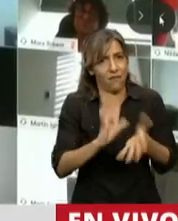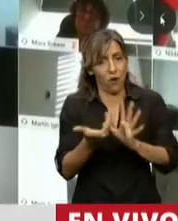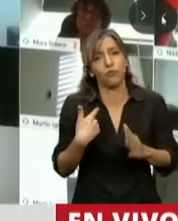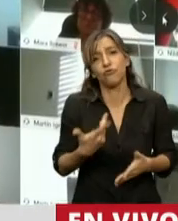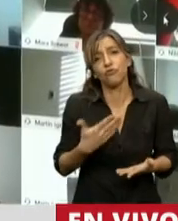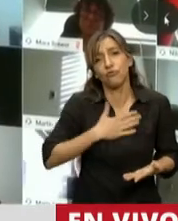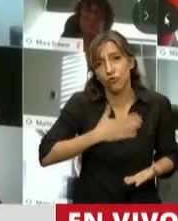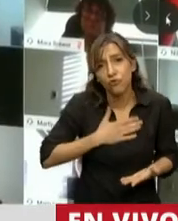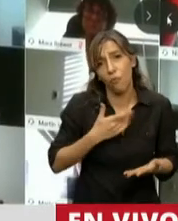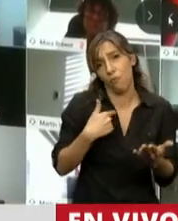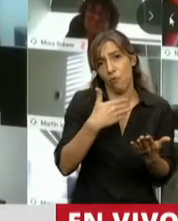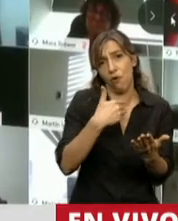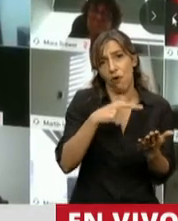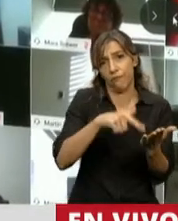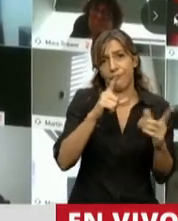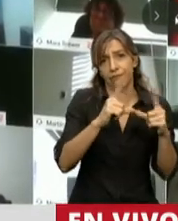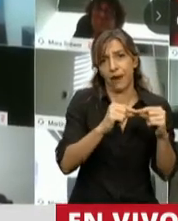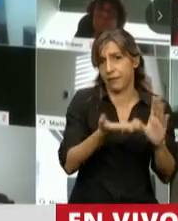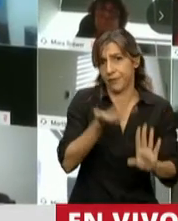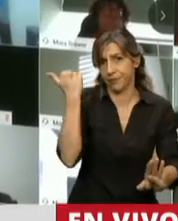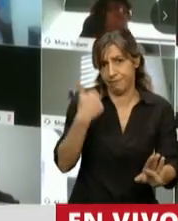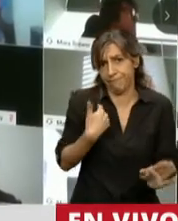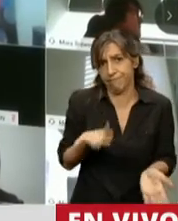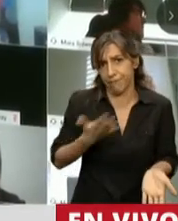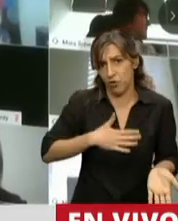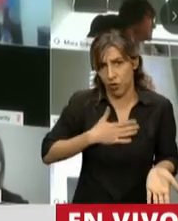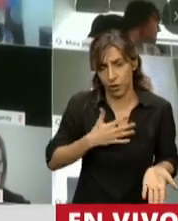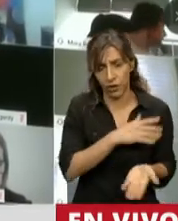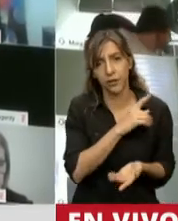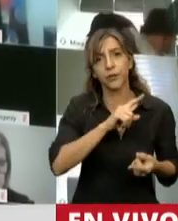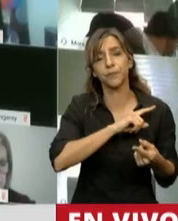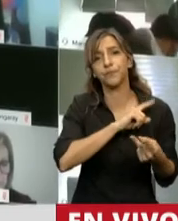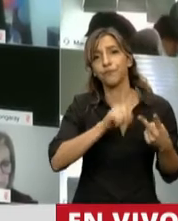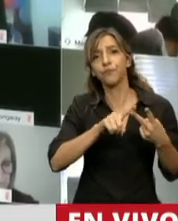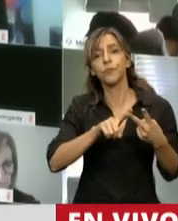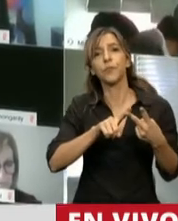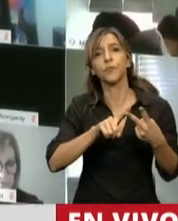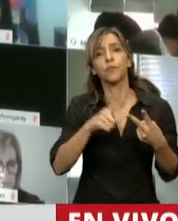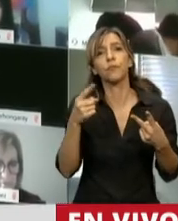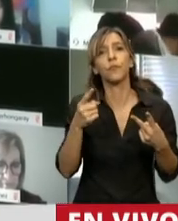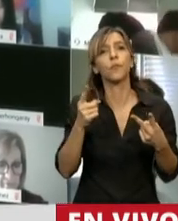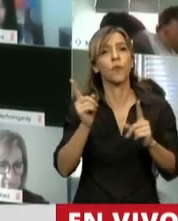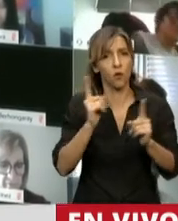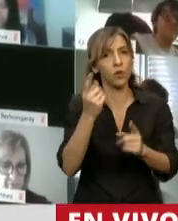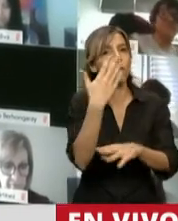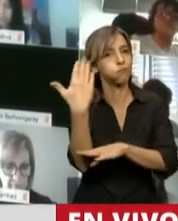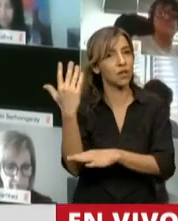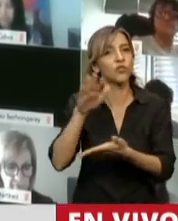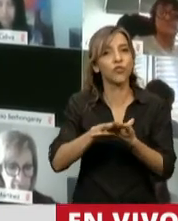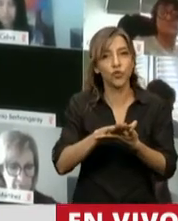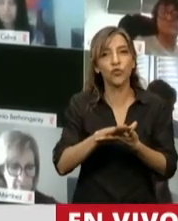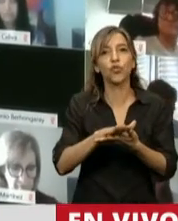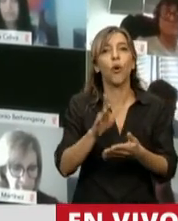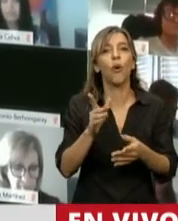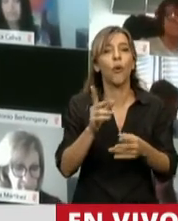este artículo. El segundo, ya se habló, los diputados que preopinaron sobre la reasignación de partidas para el transporte.